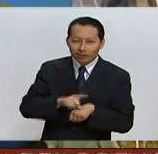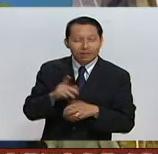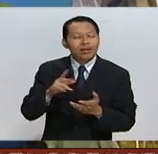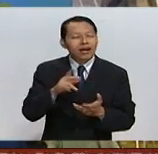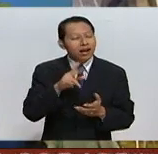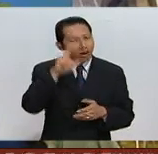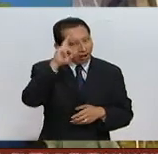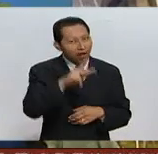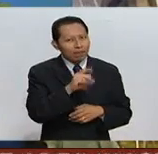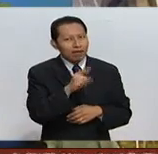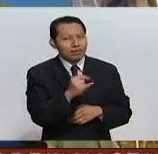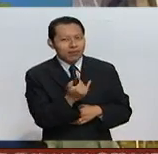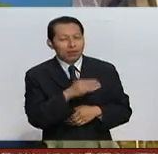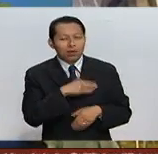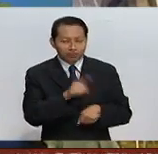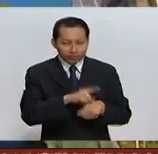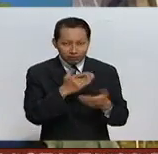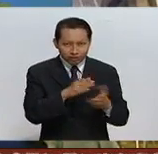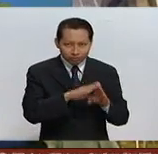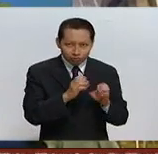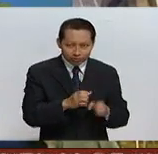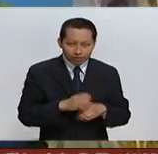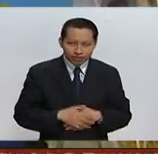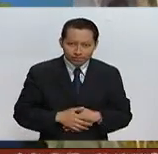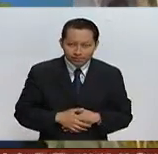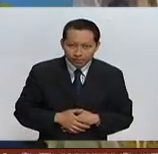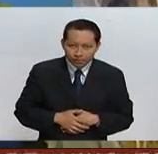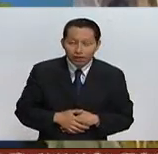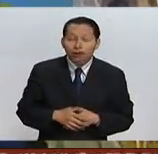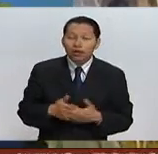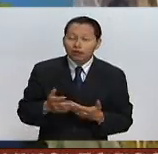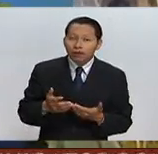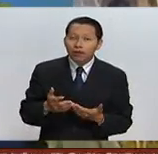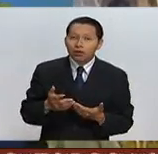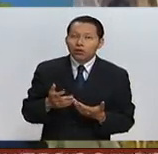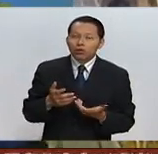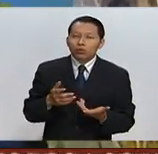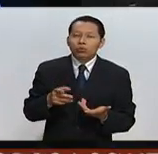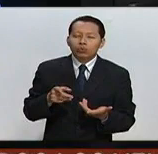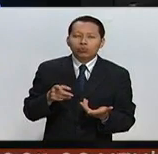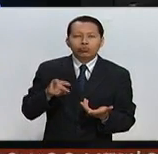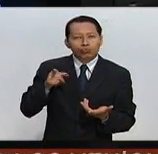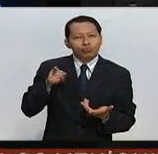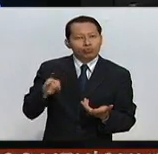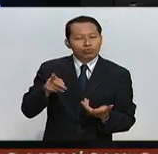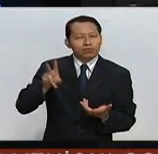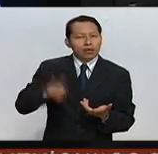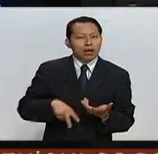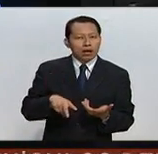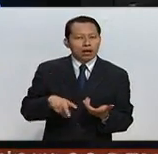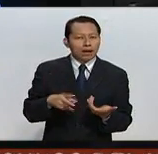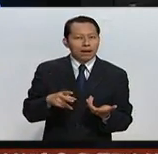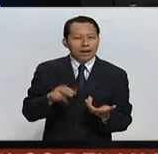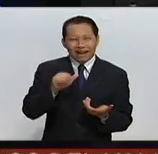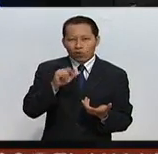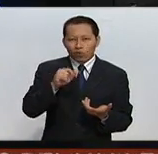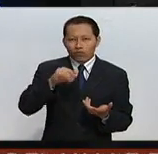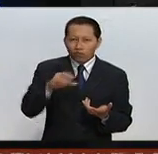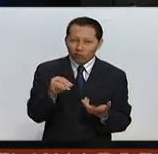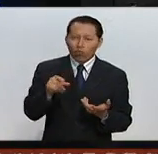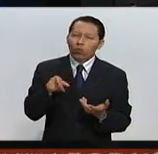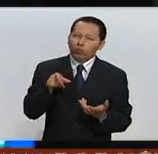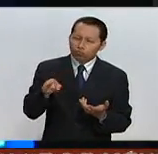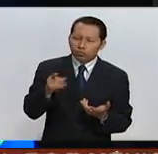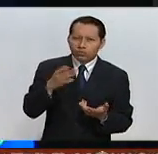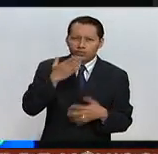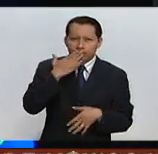estás? Pues de los pocos analistas, sin duda que no le titubeó el pulso, fue Adolfo de la Borde en